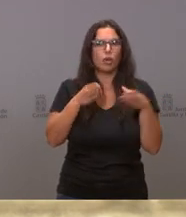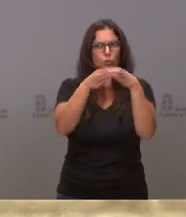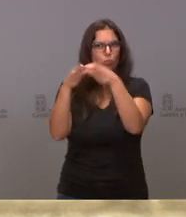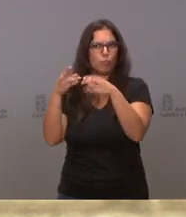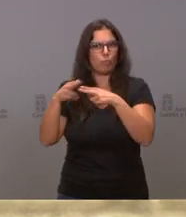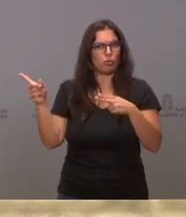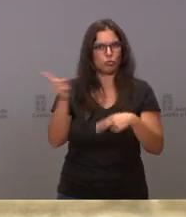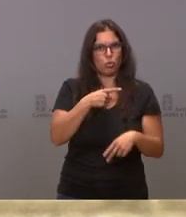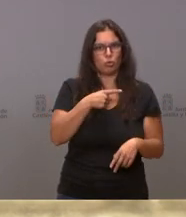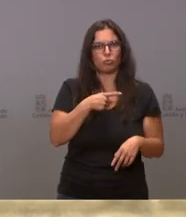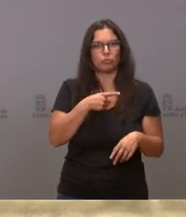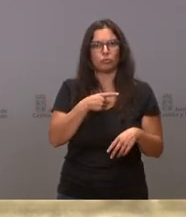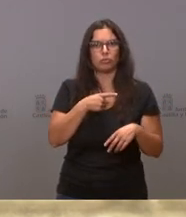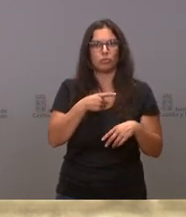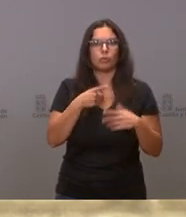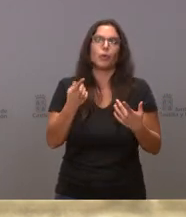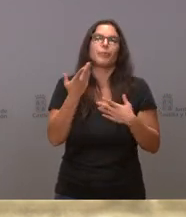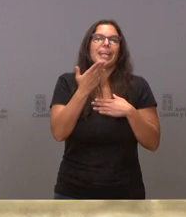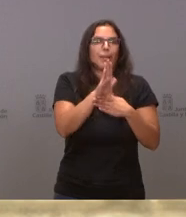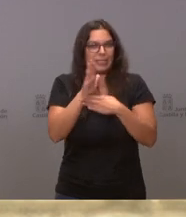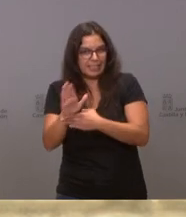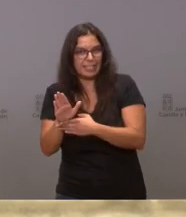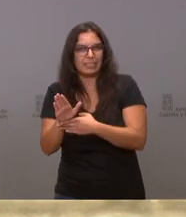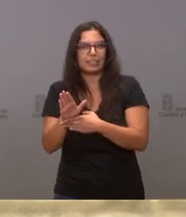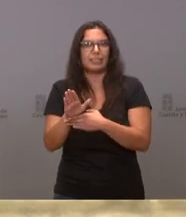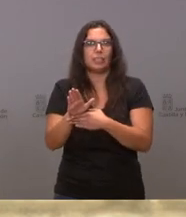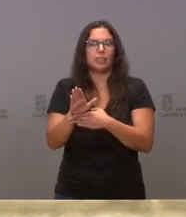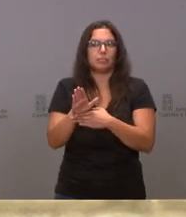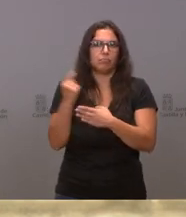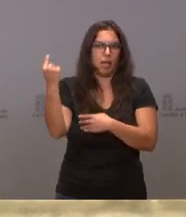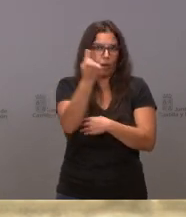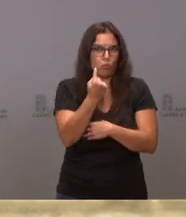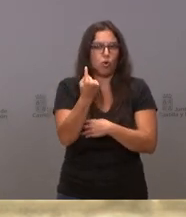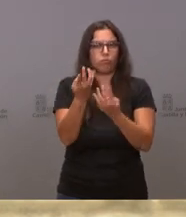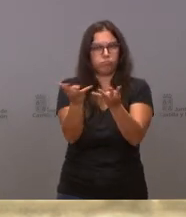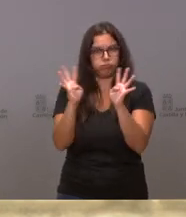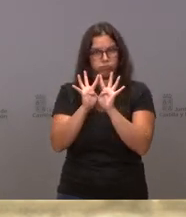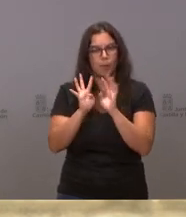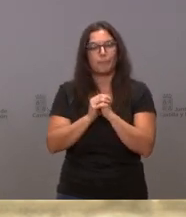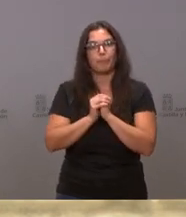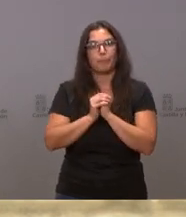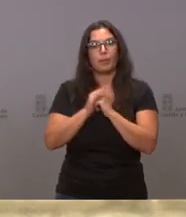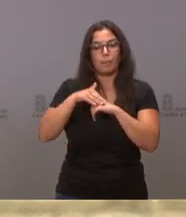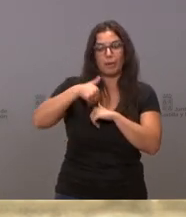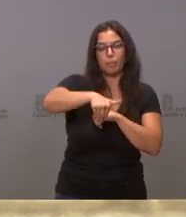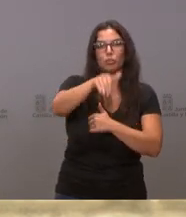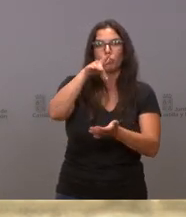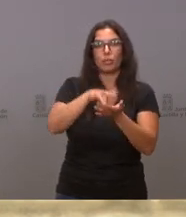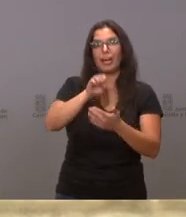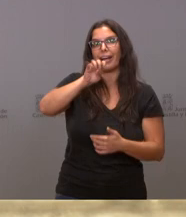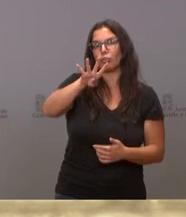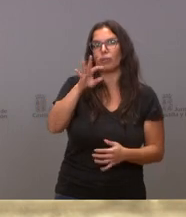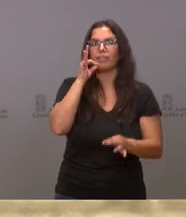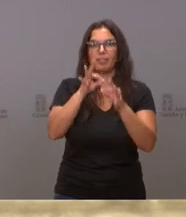grupos políticos, mejor dicho, con los representantes que manden los grupos políticos, el próximo 14 de